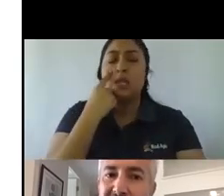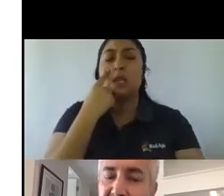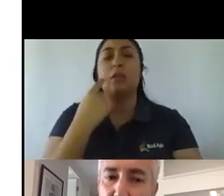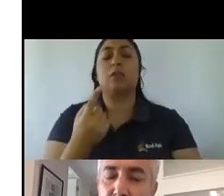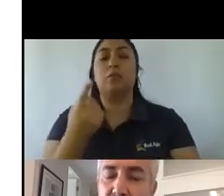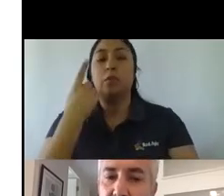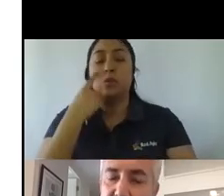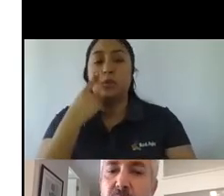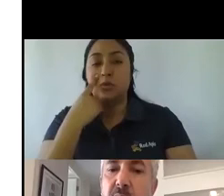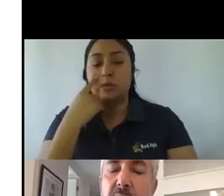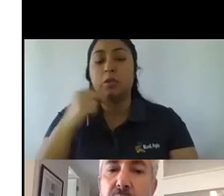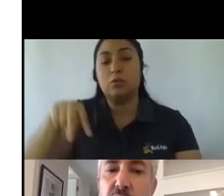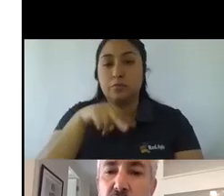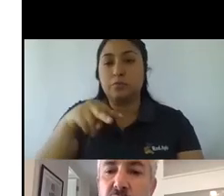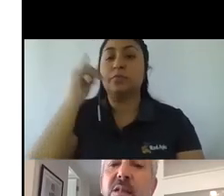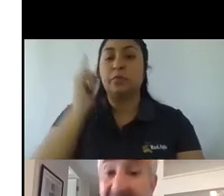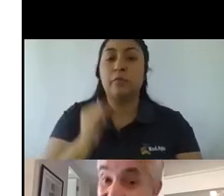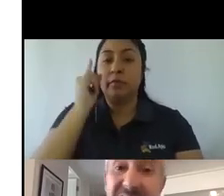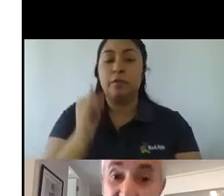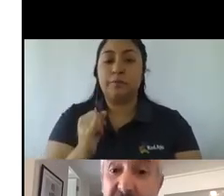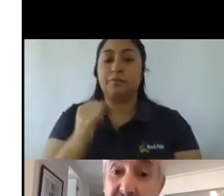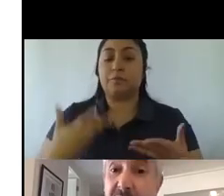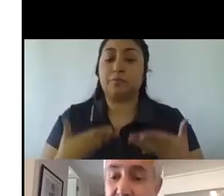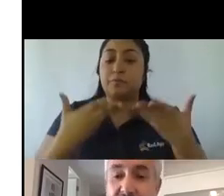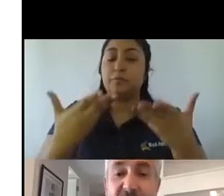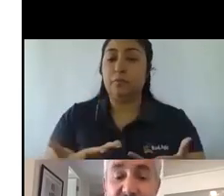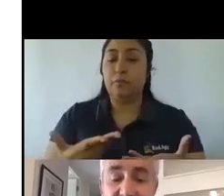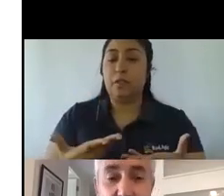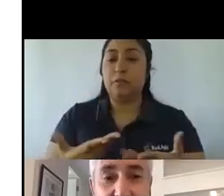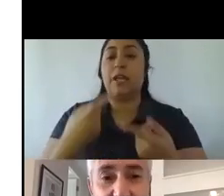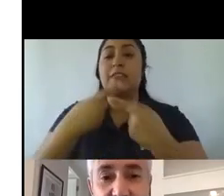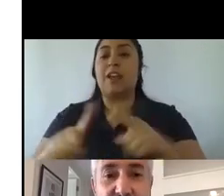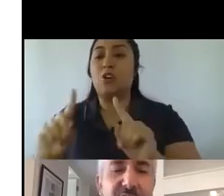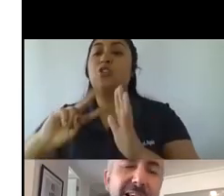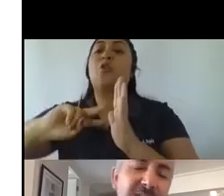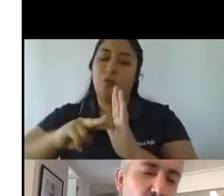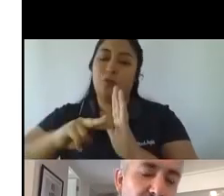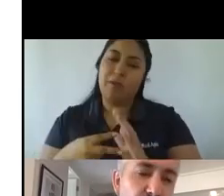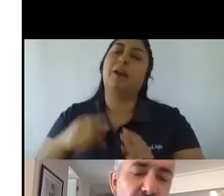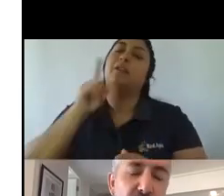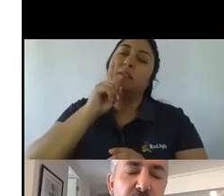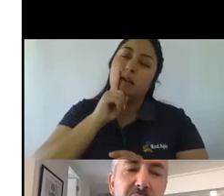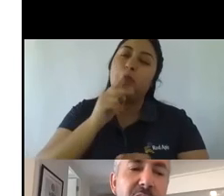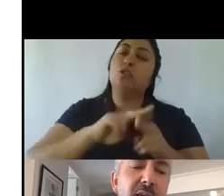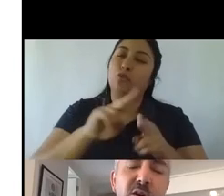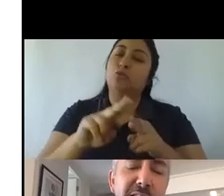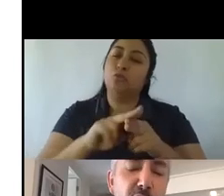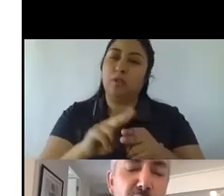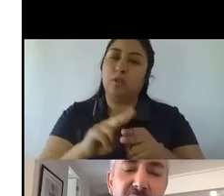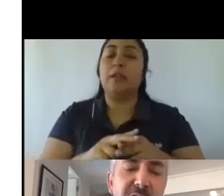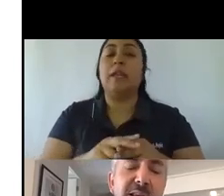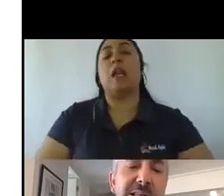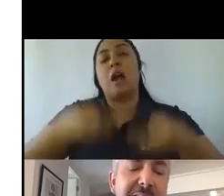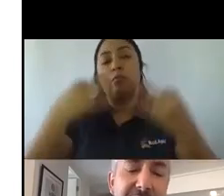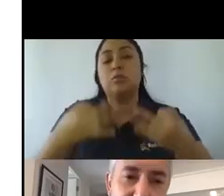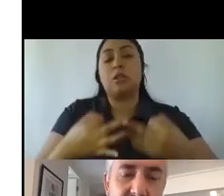a poner siempre, siempre a disposición de la siguiente crisis que nos vaya a tocar resolver. Y le aseguro que en su vida profesional no van a tener una,